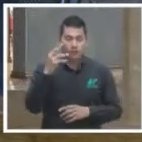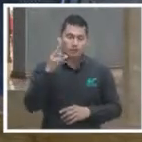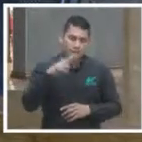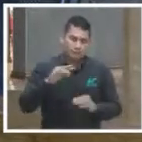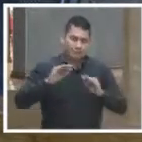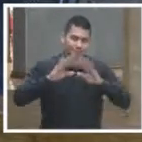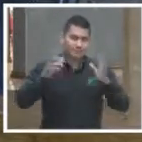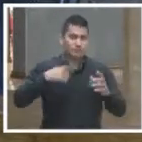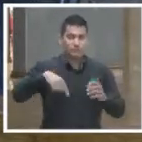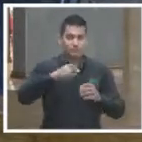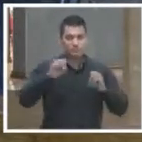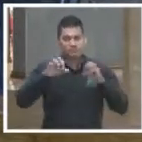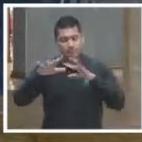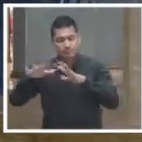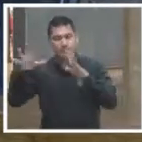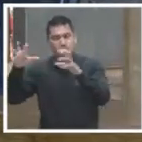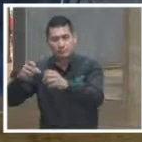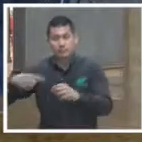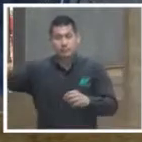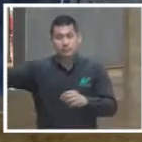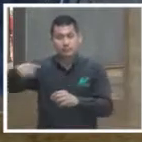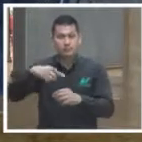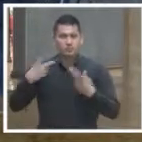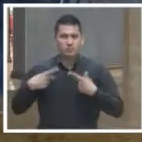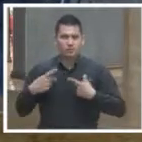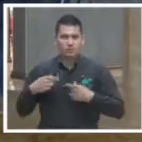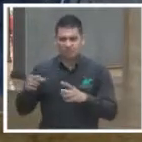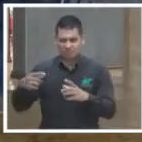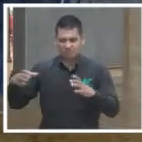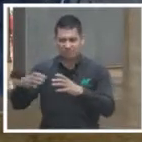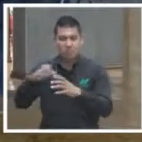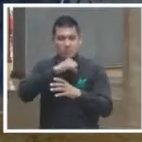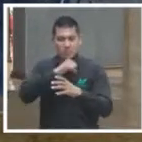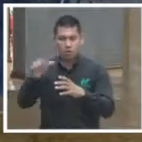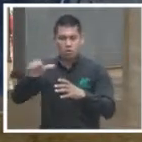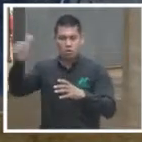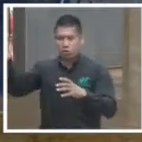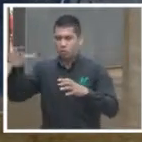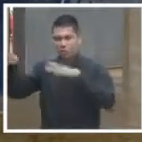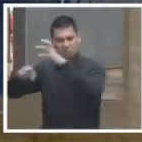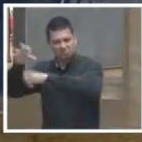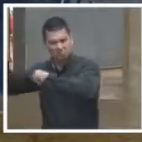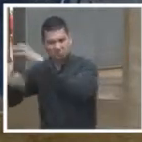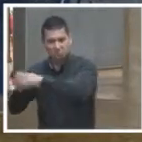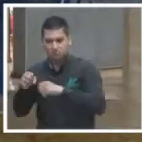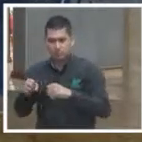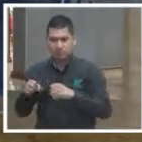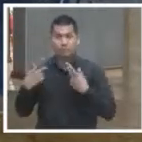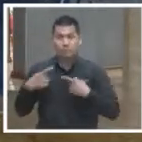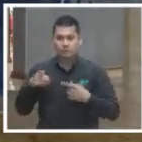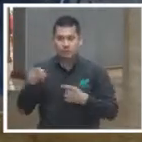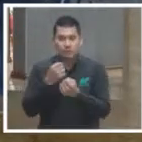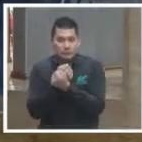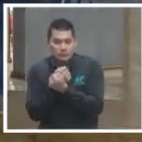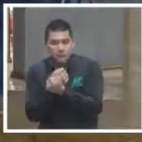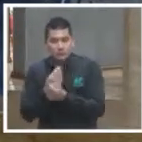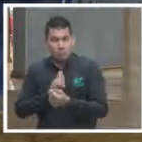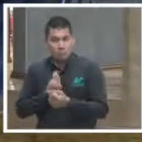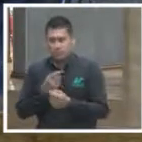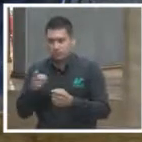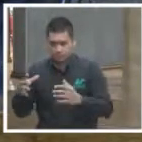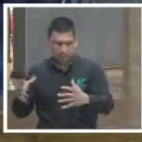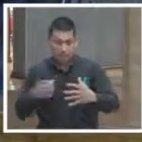deteniendo a esta banda de secuestradores y liberando a los que ahí estaban secuestrados, y obviamente